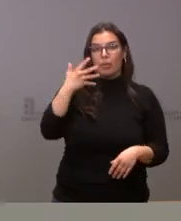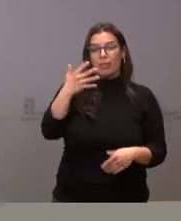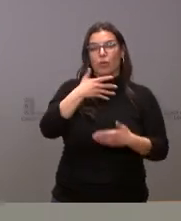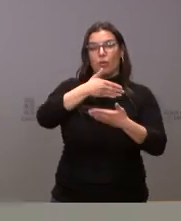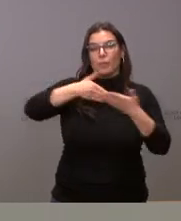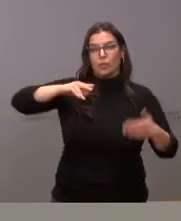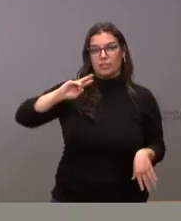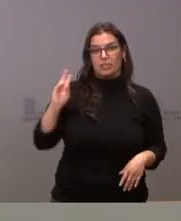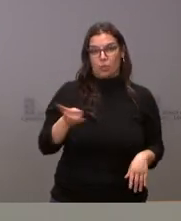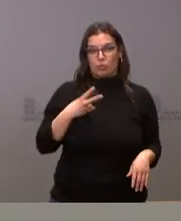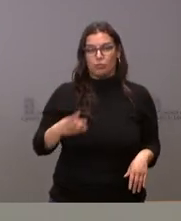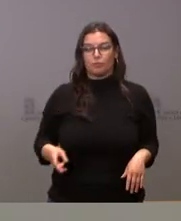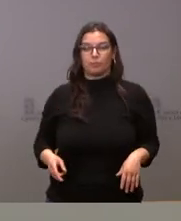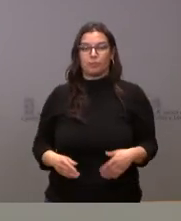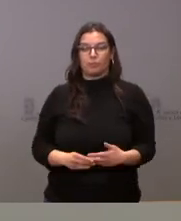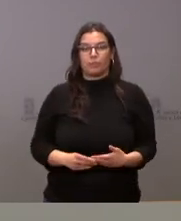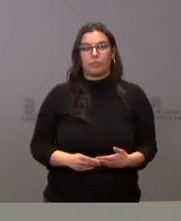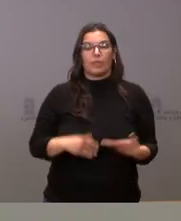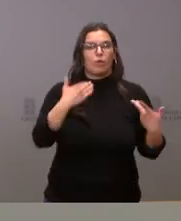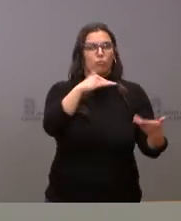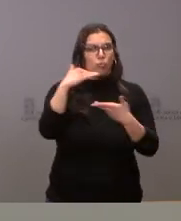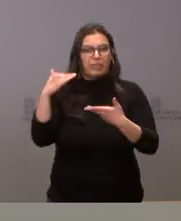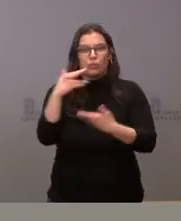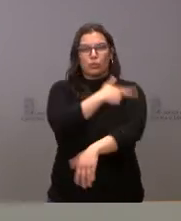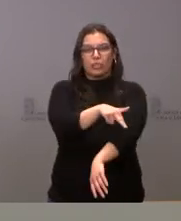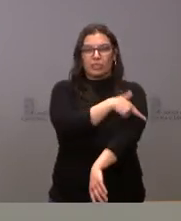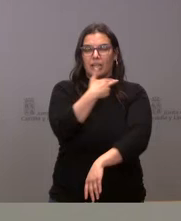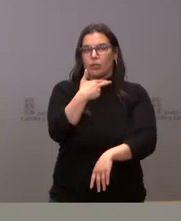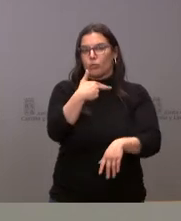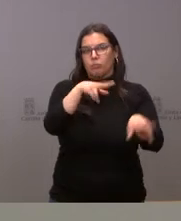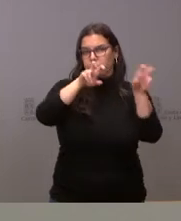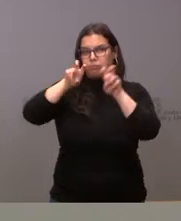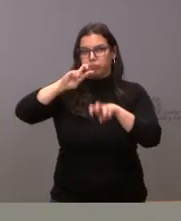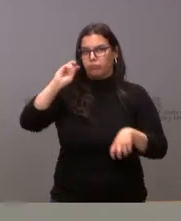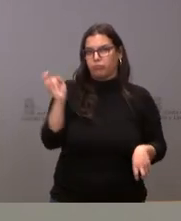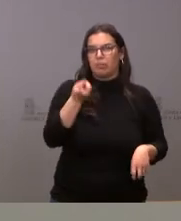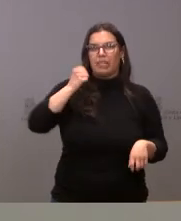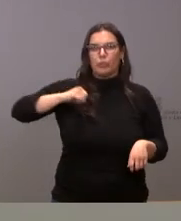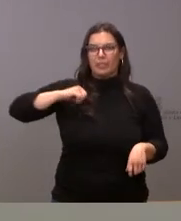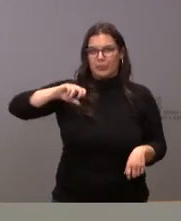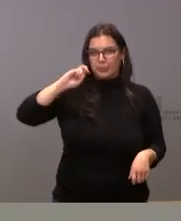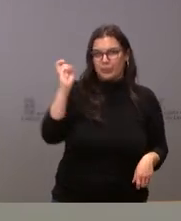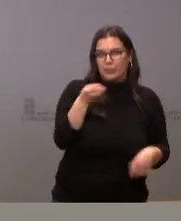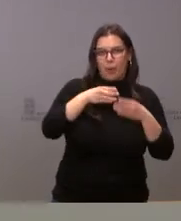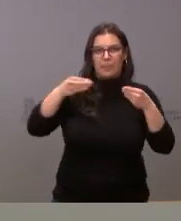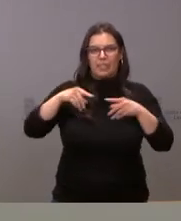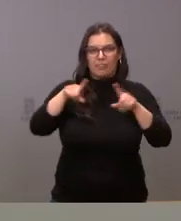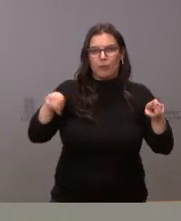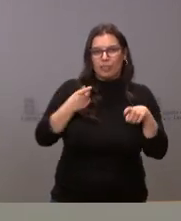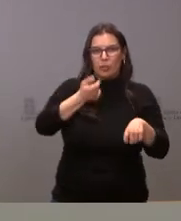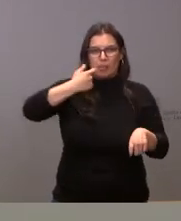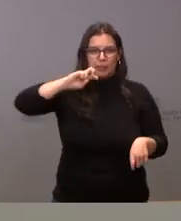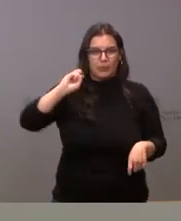millones de euros, suministros sanitarios para diversos hospitales, material informático, medicamentos.